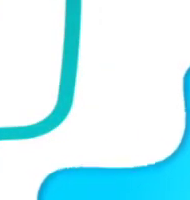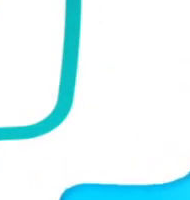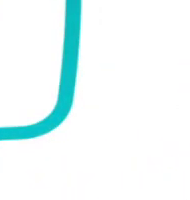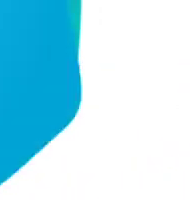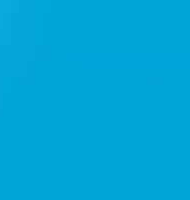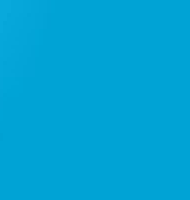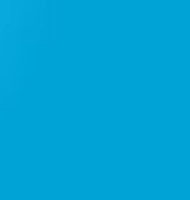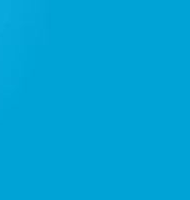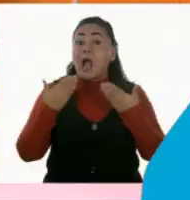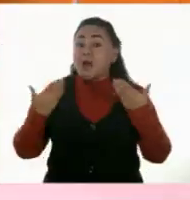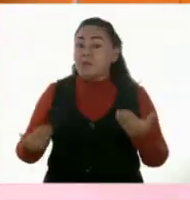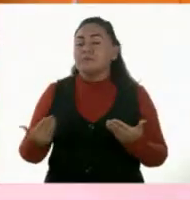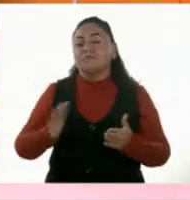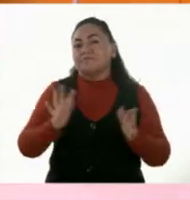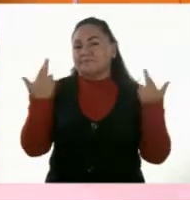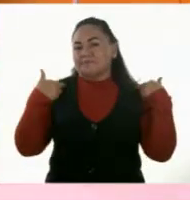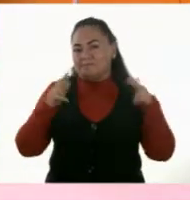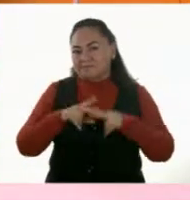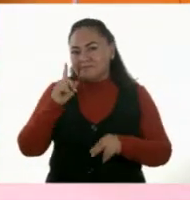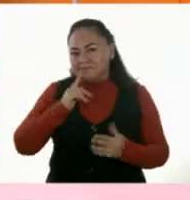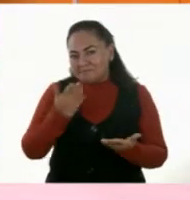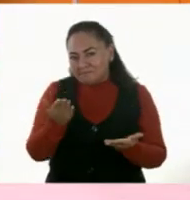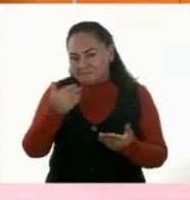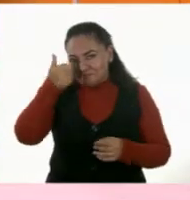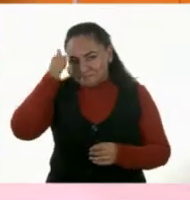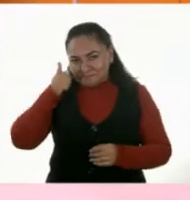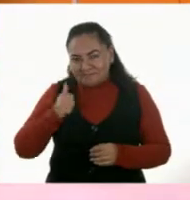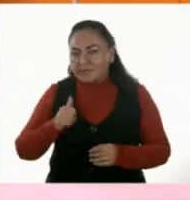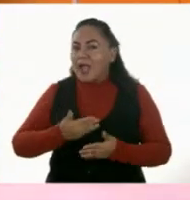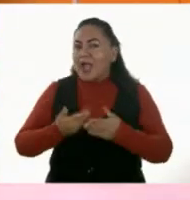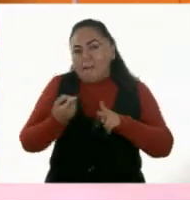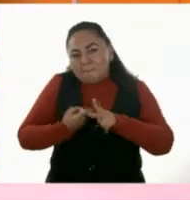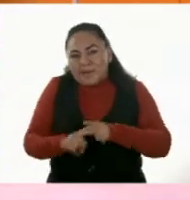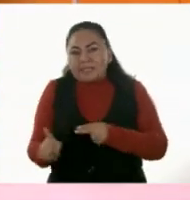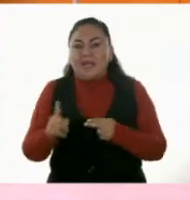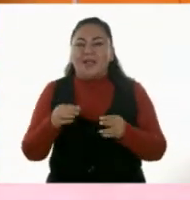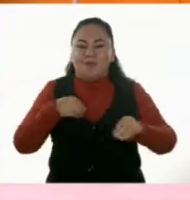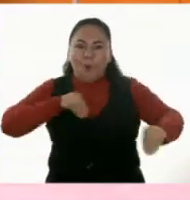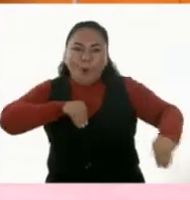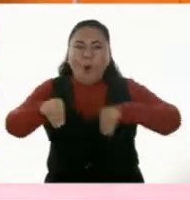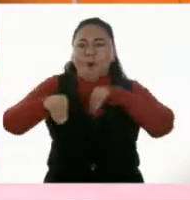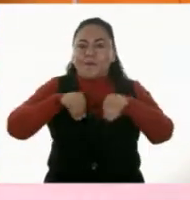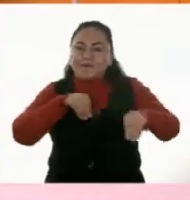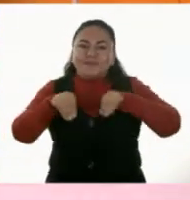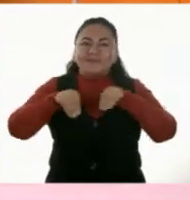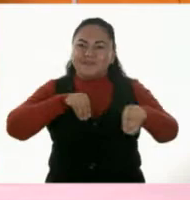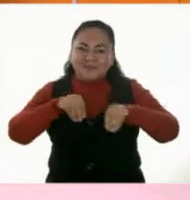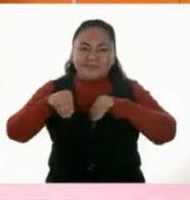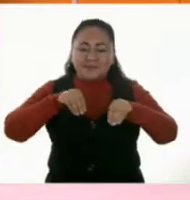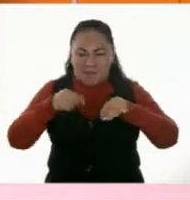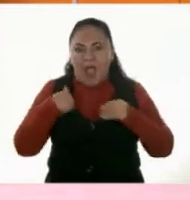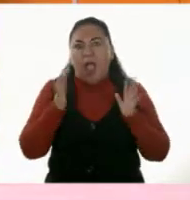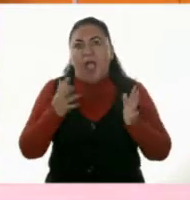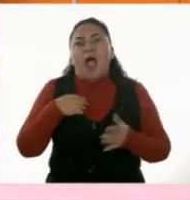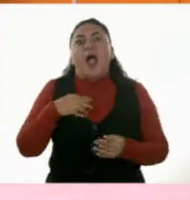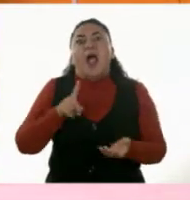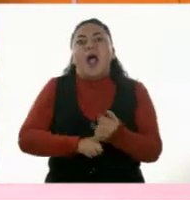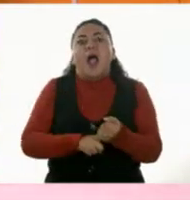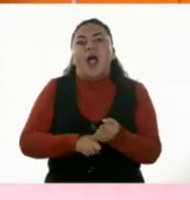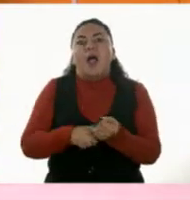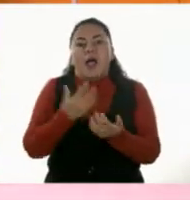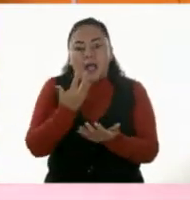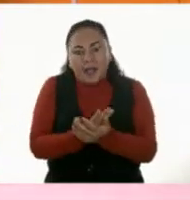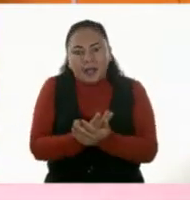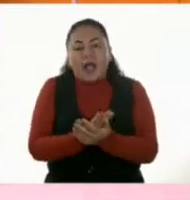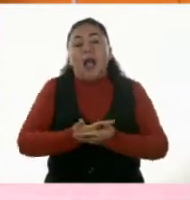Ha llegado el momento, maestra Angie, de comenzar con el movimiento. Listo, porque ya estuvimos en pausa, sí,